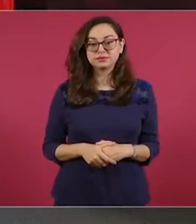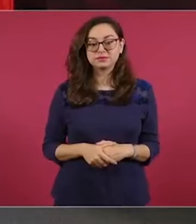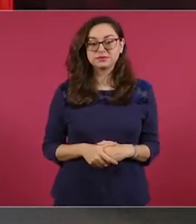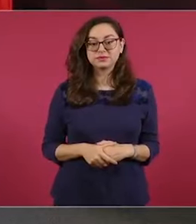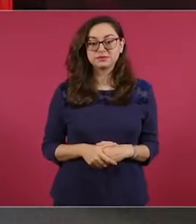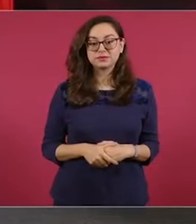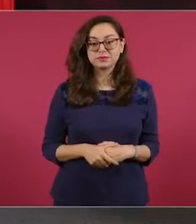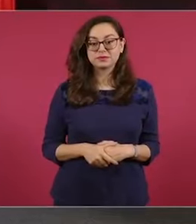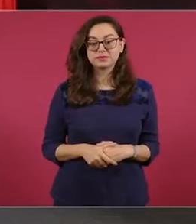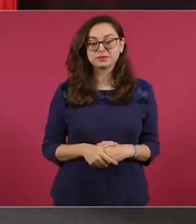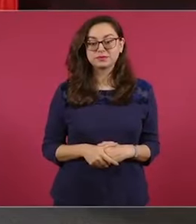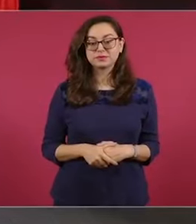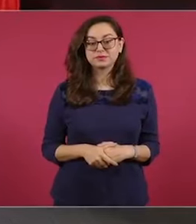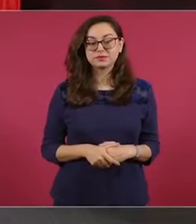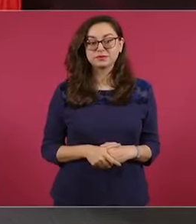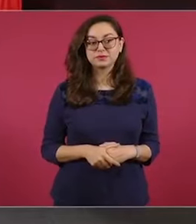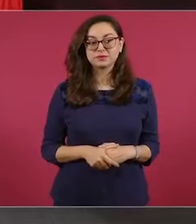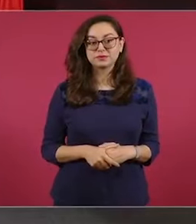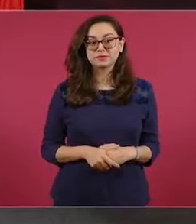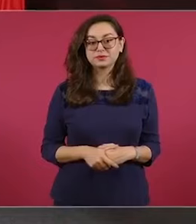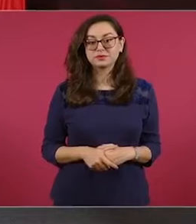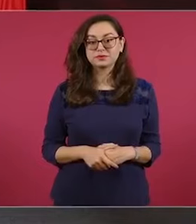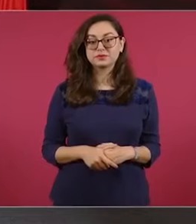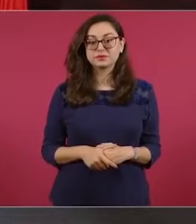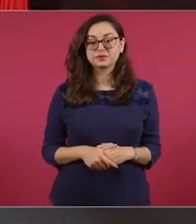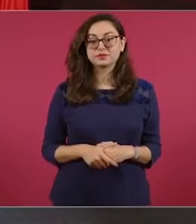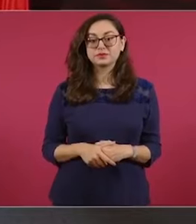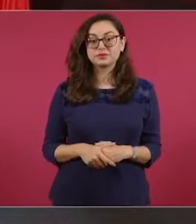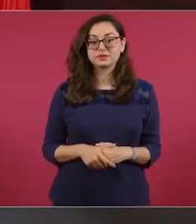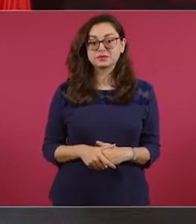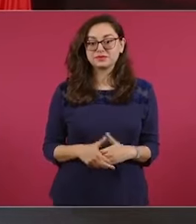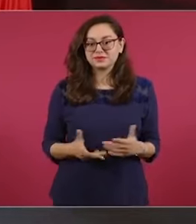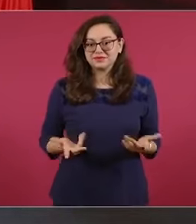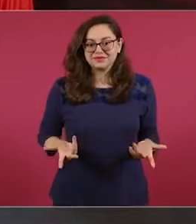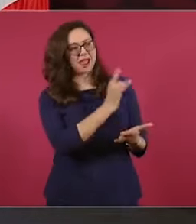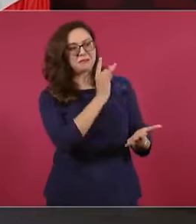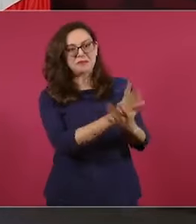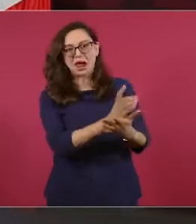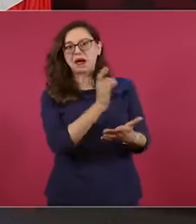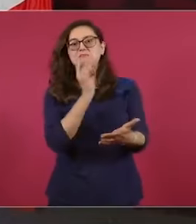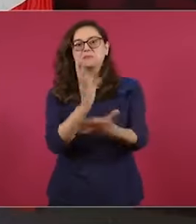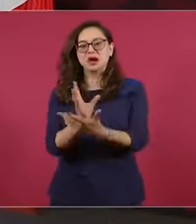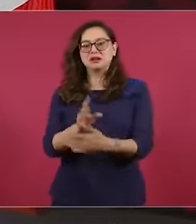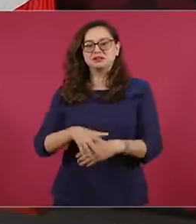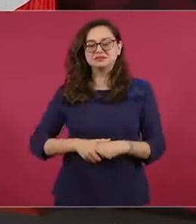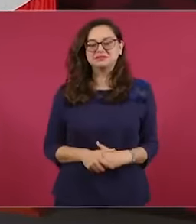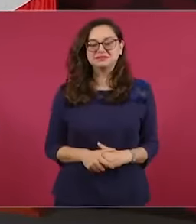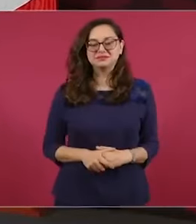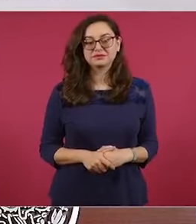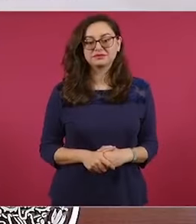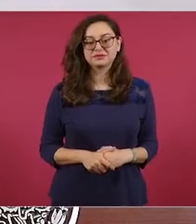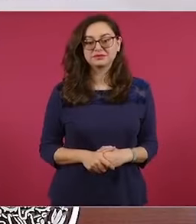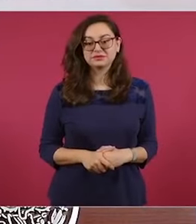desnudándose, los